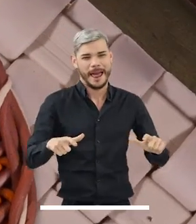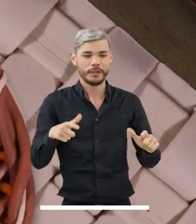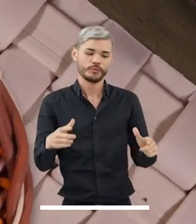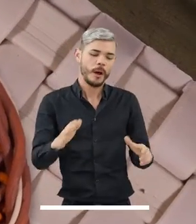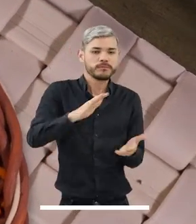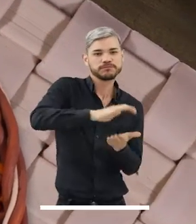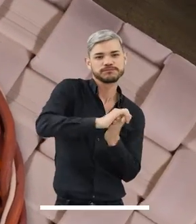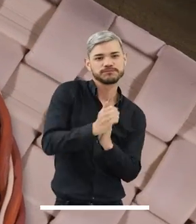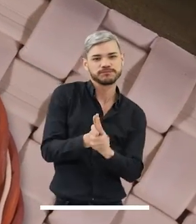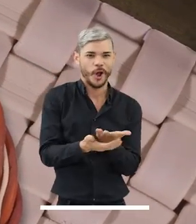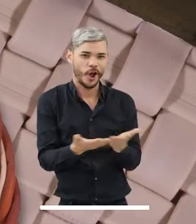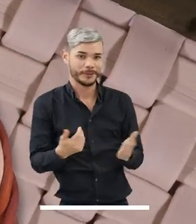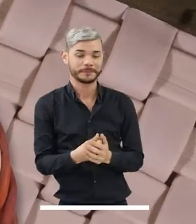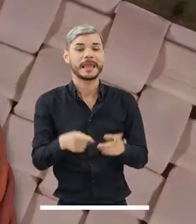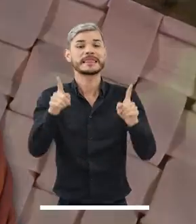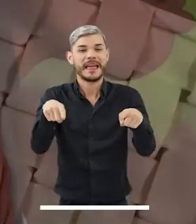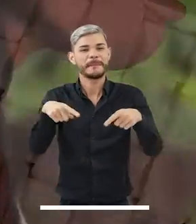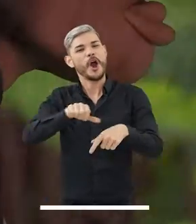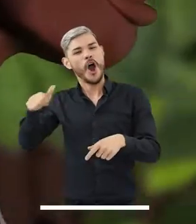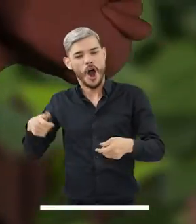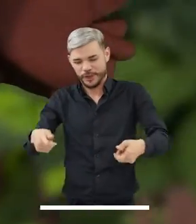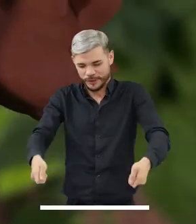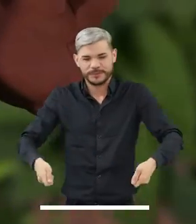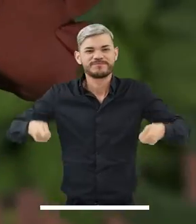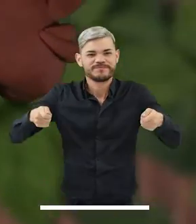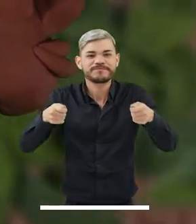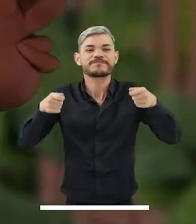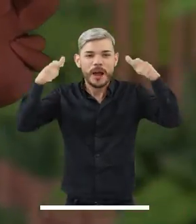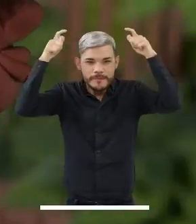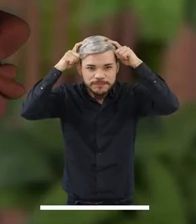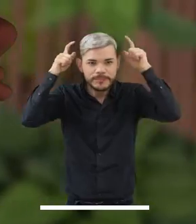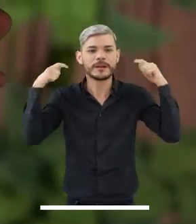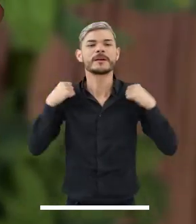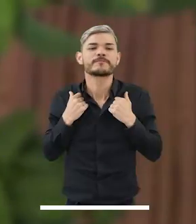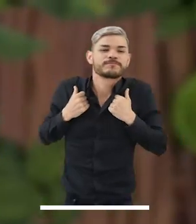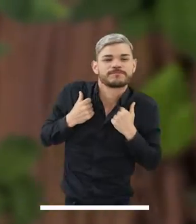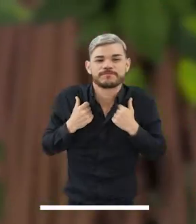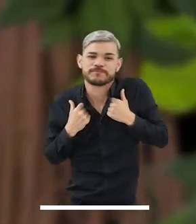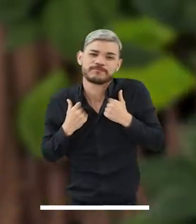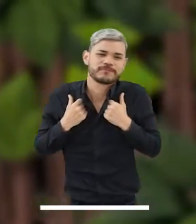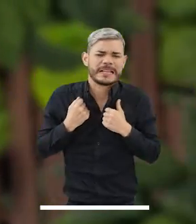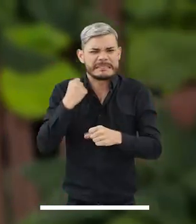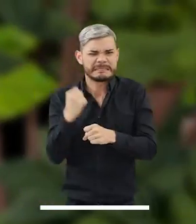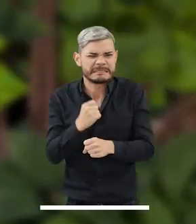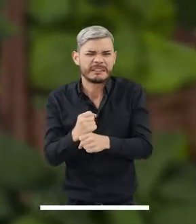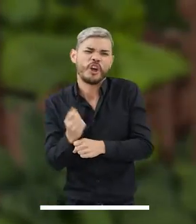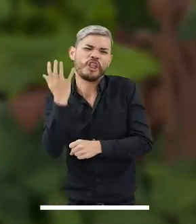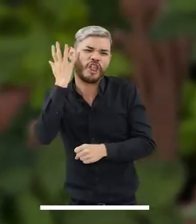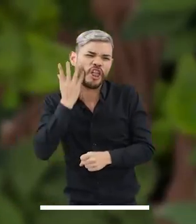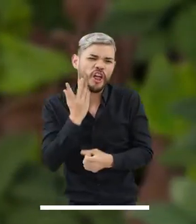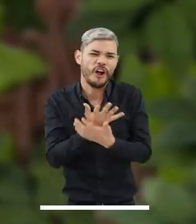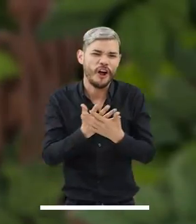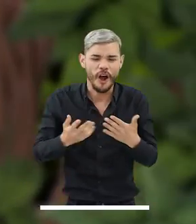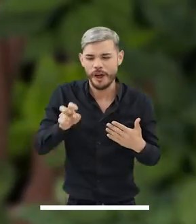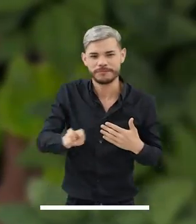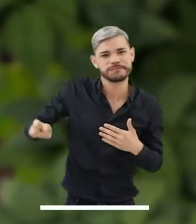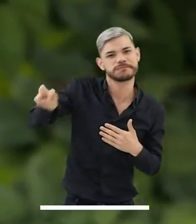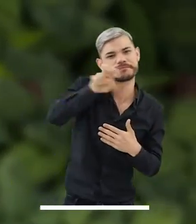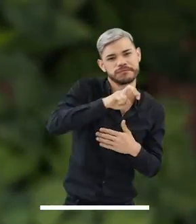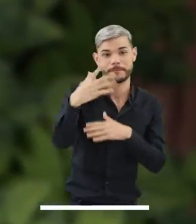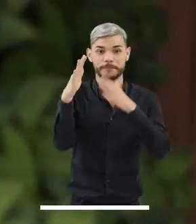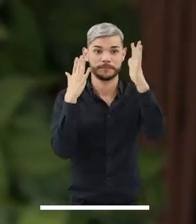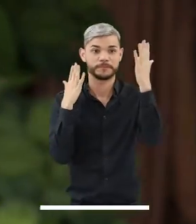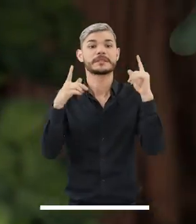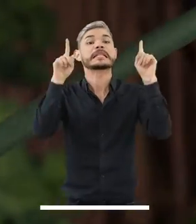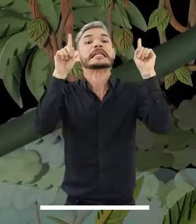y ofrecer el cazado. Y los cestos cargueros que acompañan todas las labores diarias y sus recorridos a través de